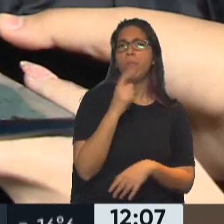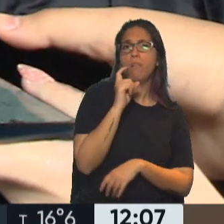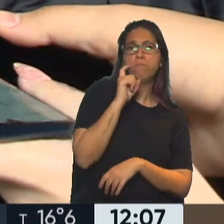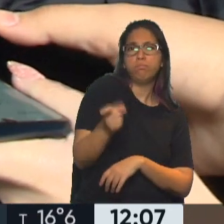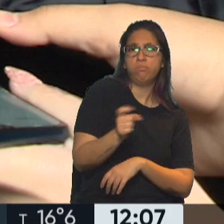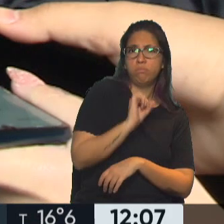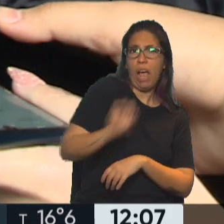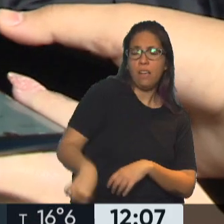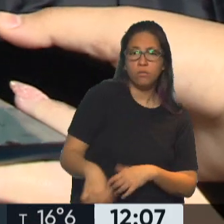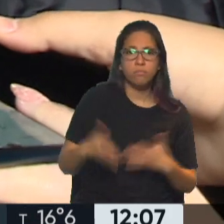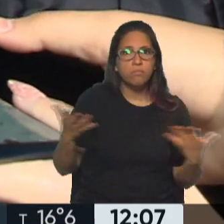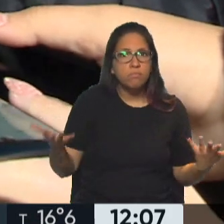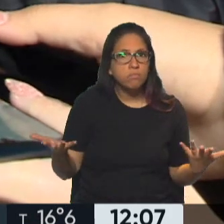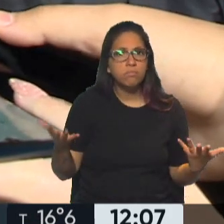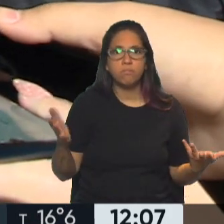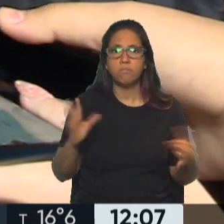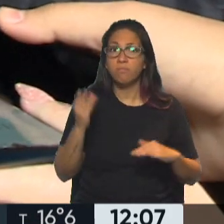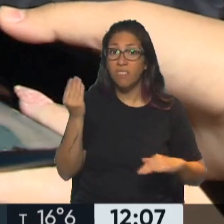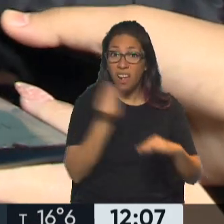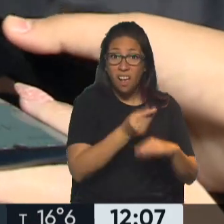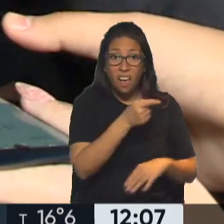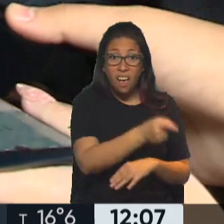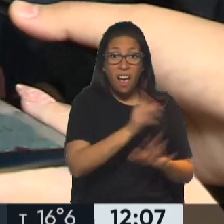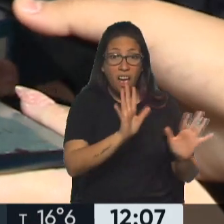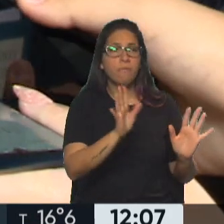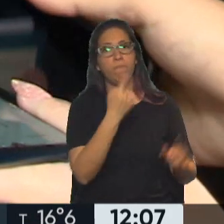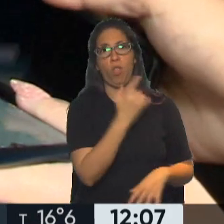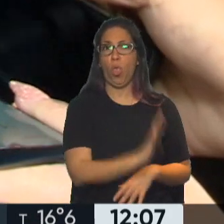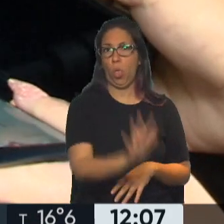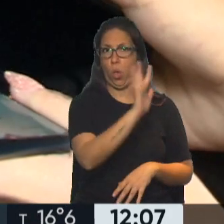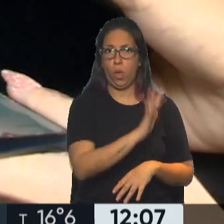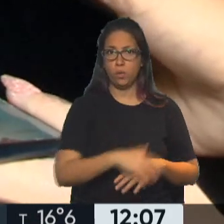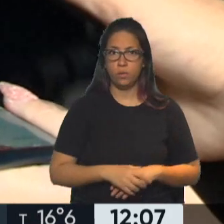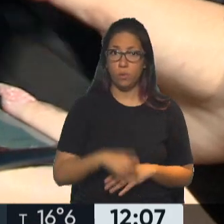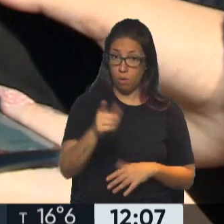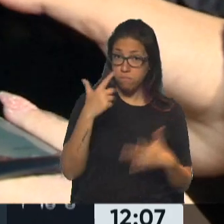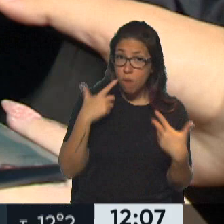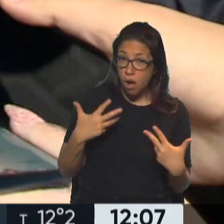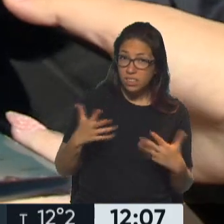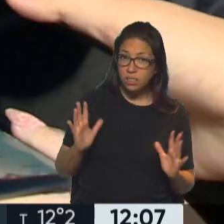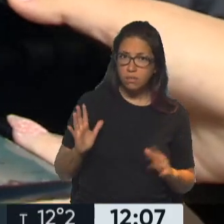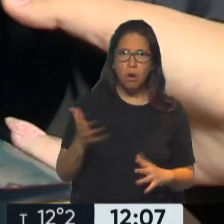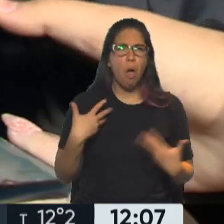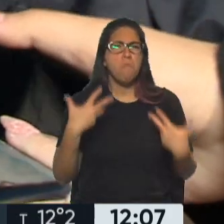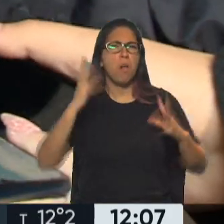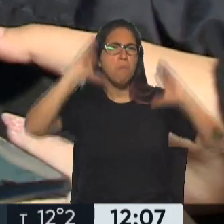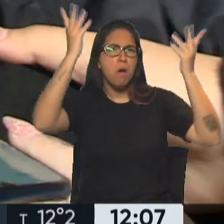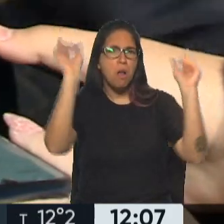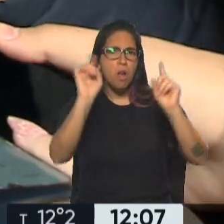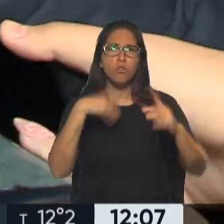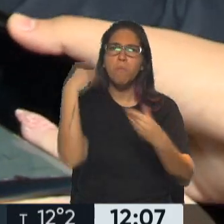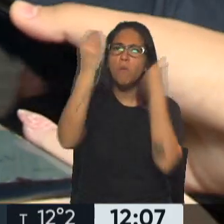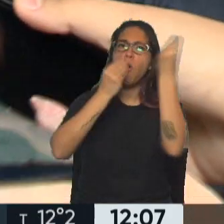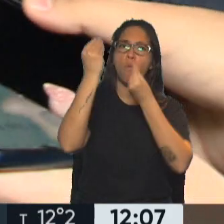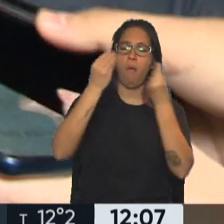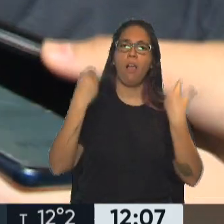vocación republicana del jefe de gobierno está bastante en tela de juicio. por parte mía, ¿está molesto el juez? No, no estoy molesto, estoy muy preocupado.